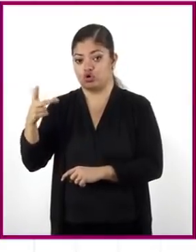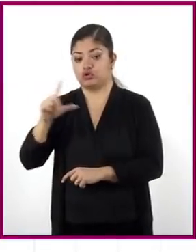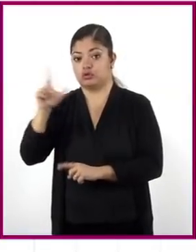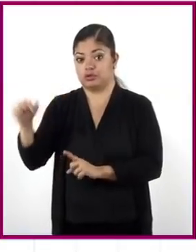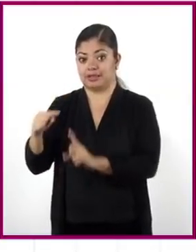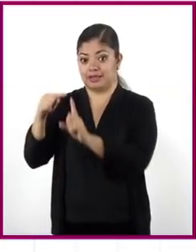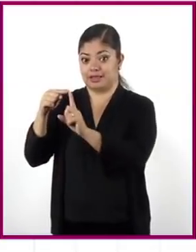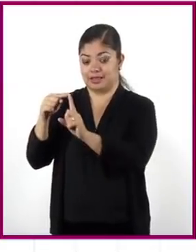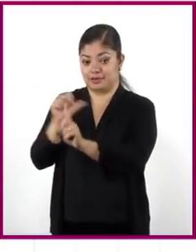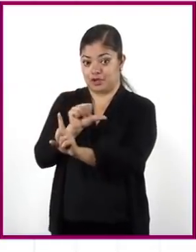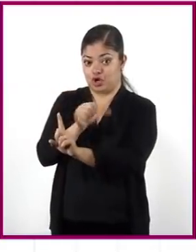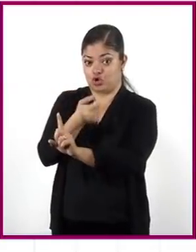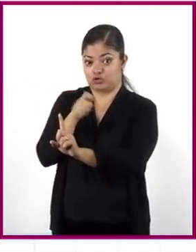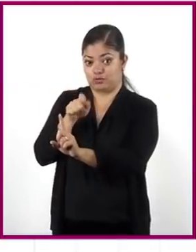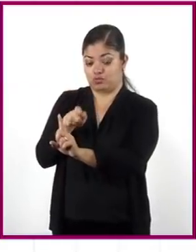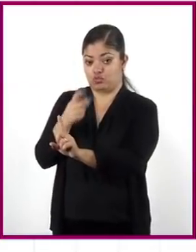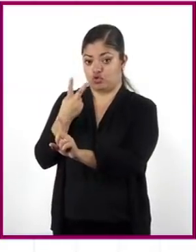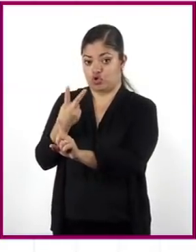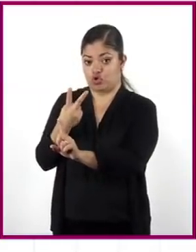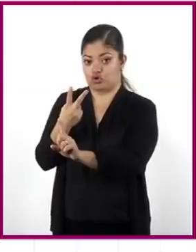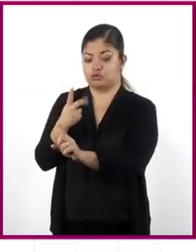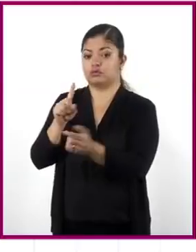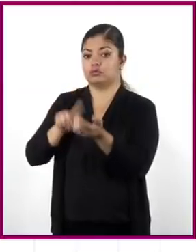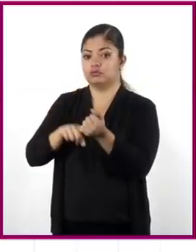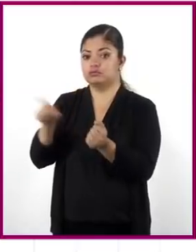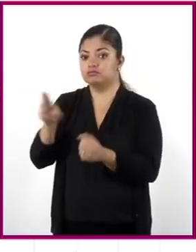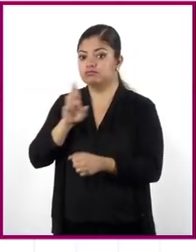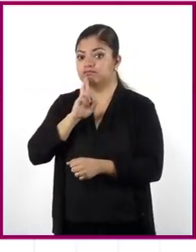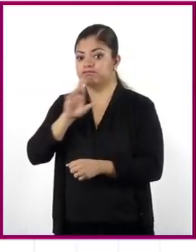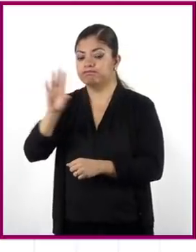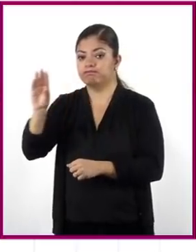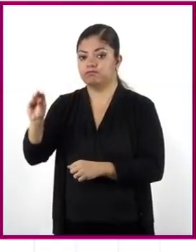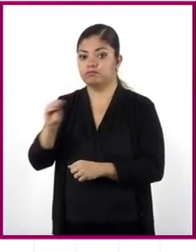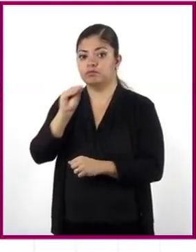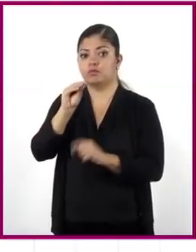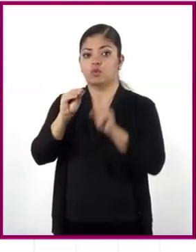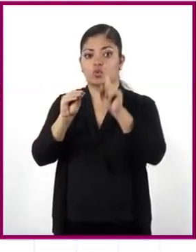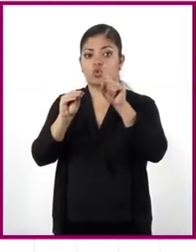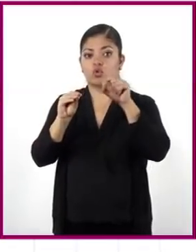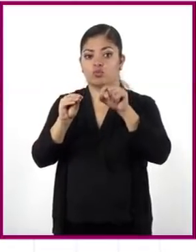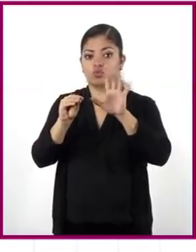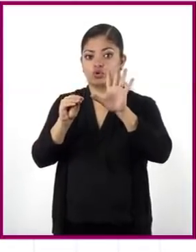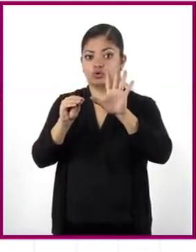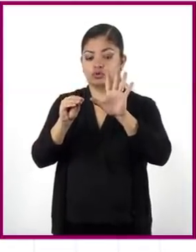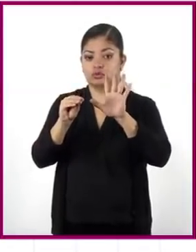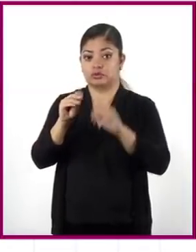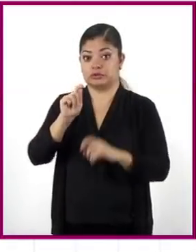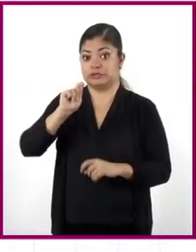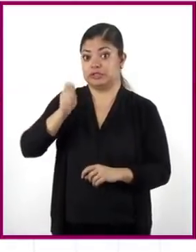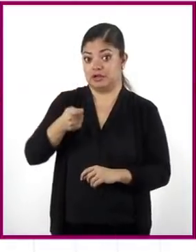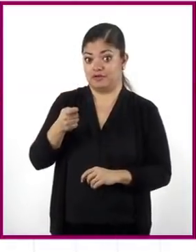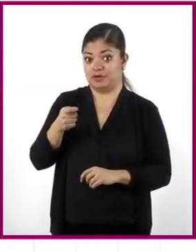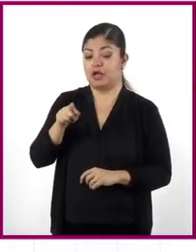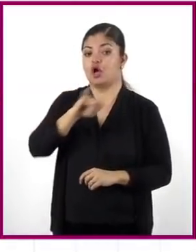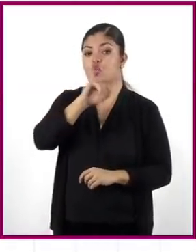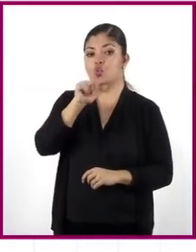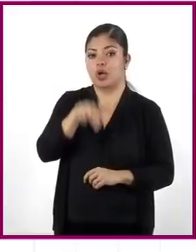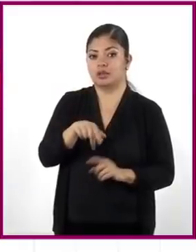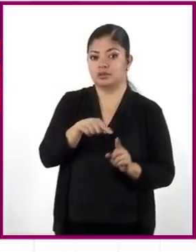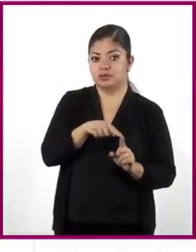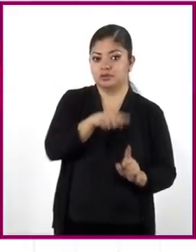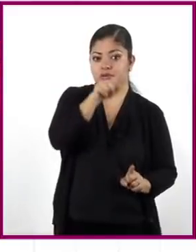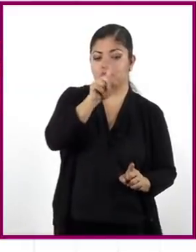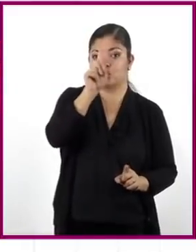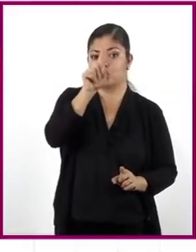al dividir entre 11.2, se obtiene 1.5. Eso significa que Juan mide